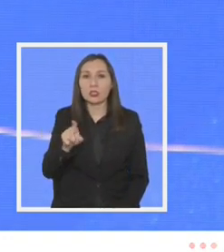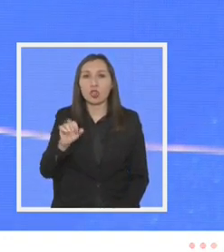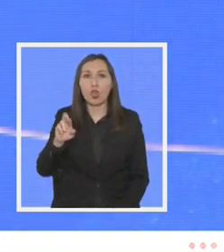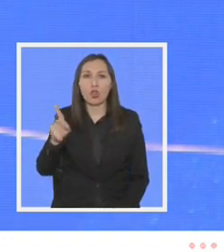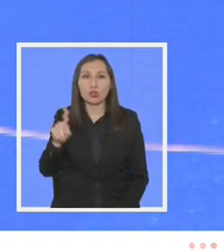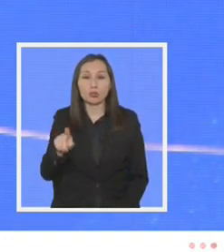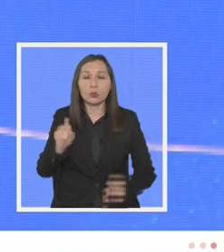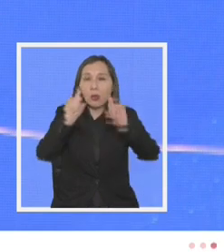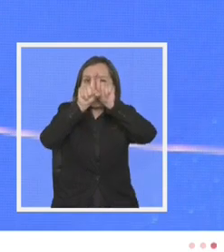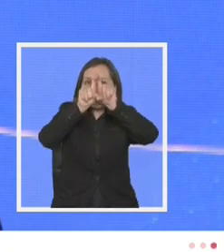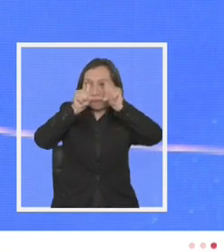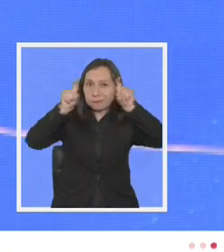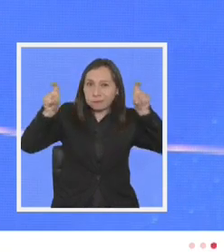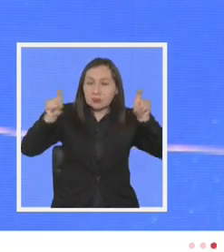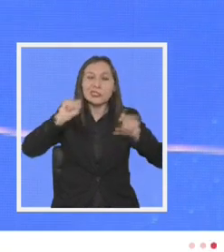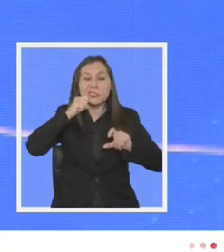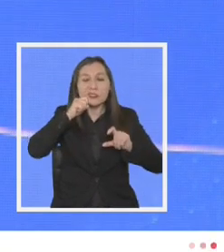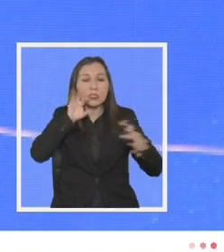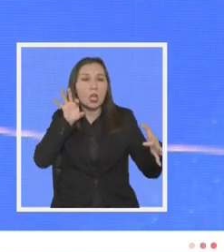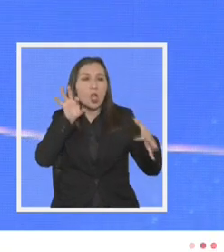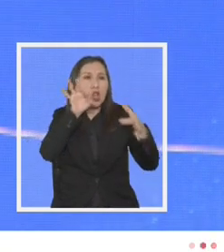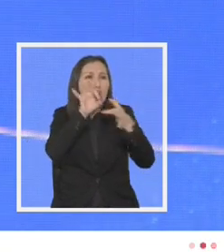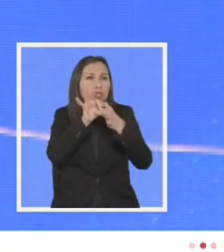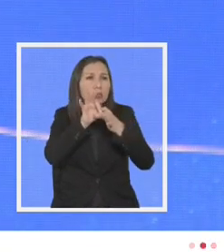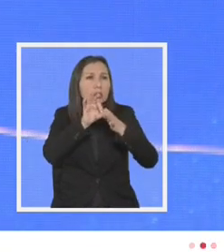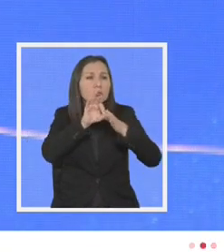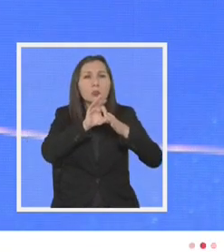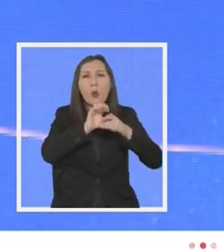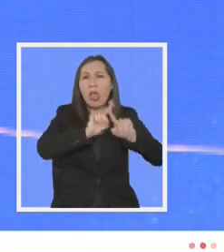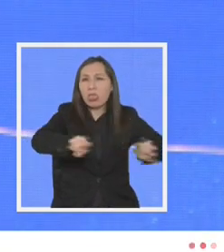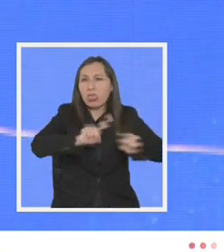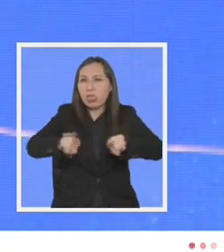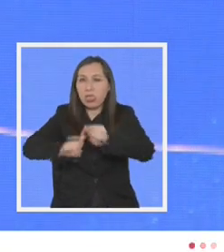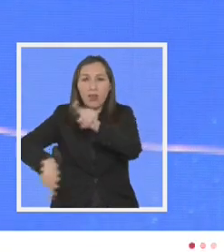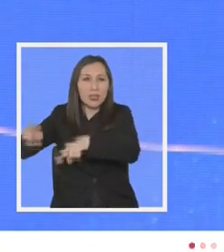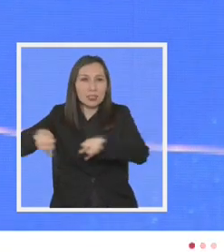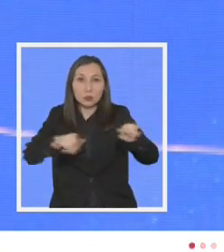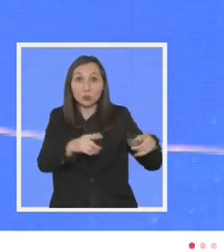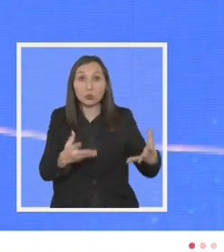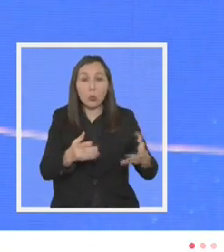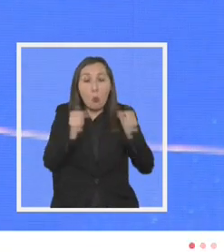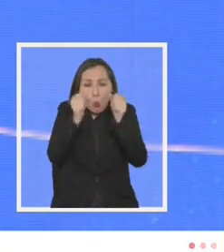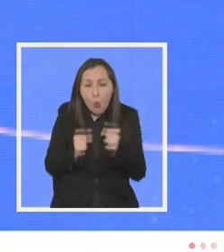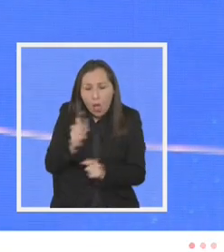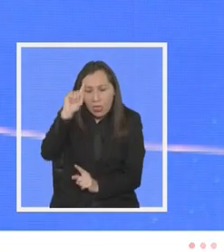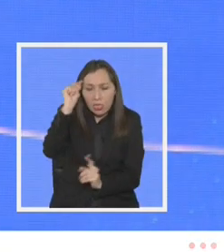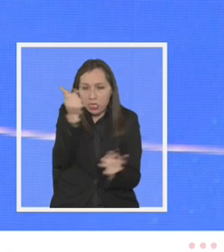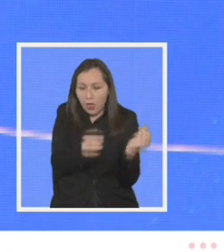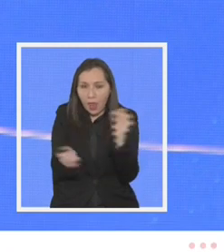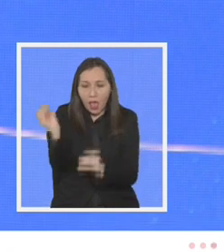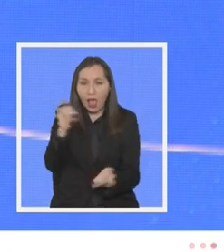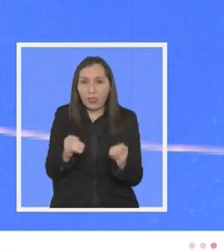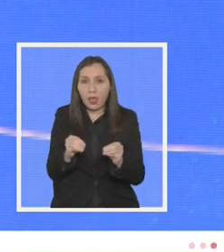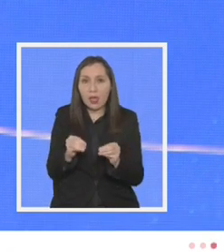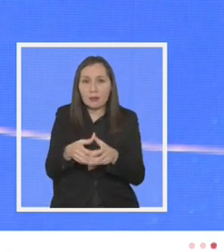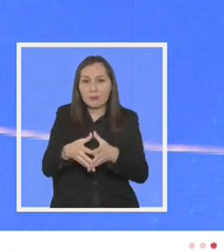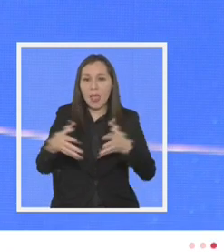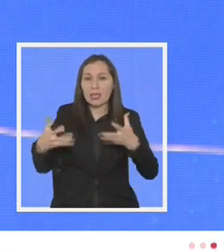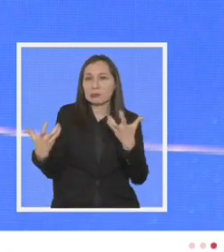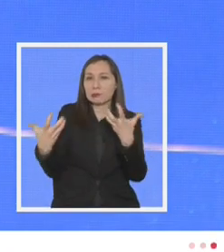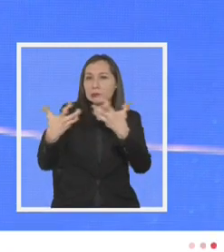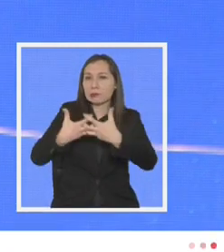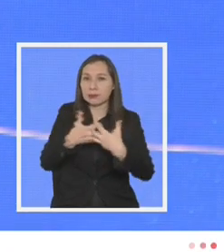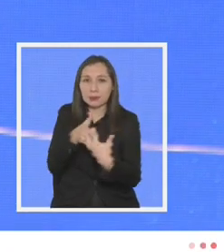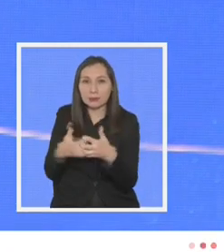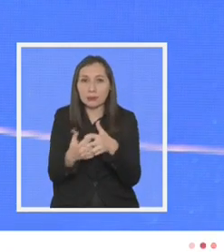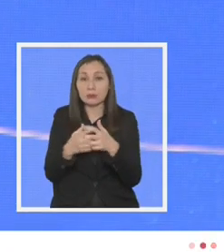el lema es el encuentro significa conexión en la divergencia la posibilidad de crear un todo más armónico